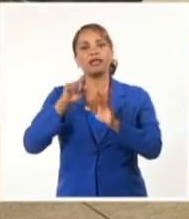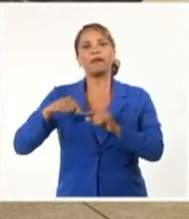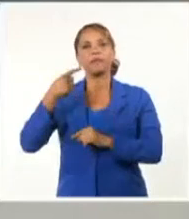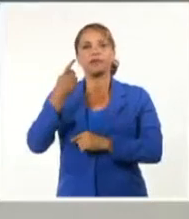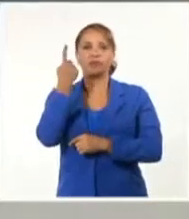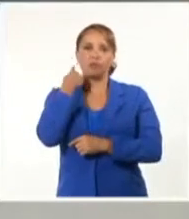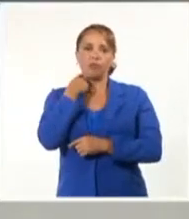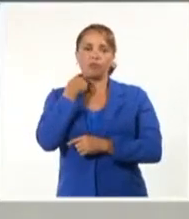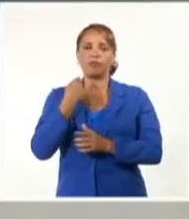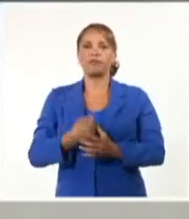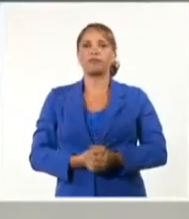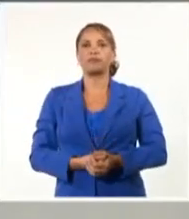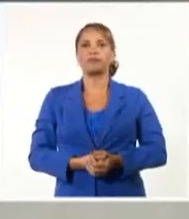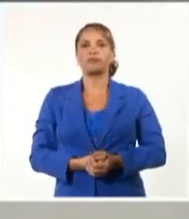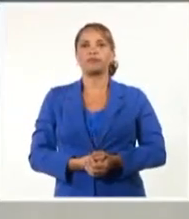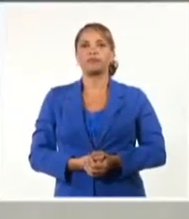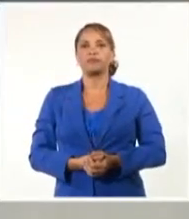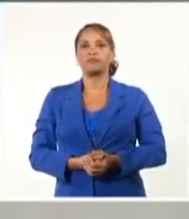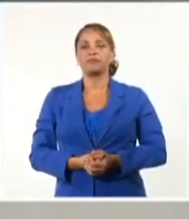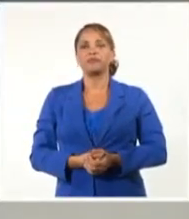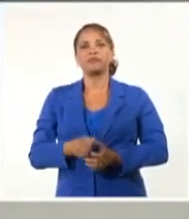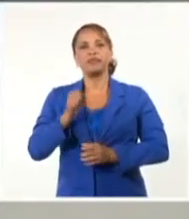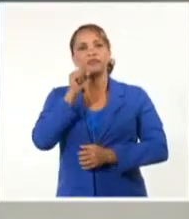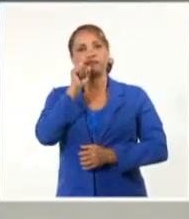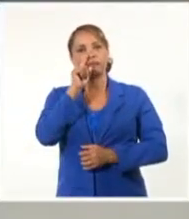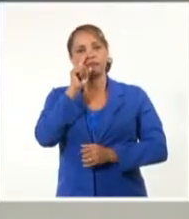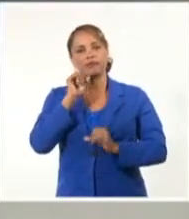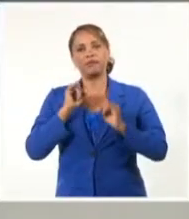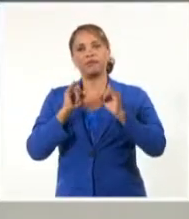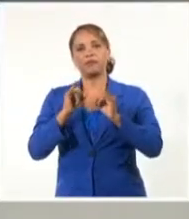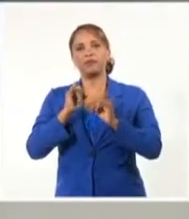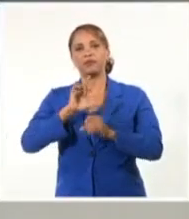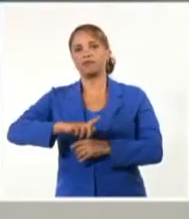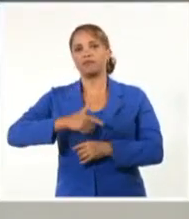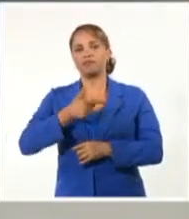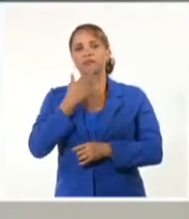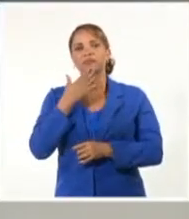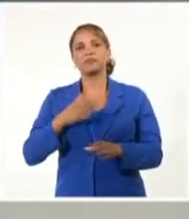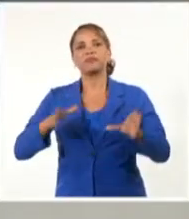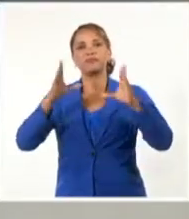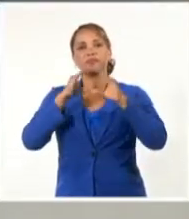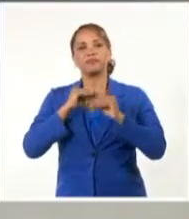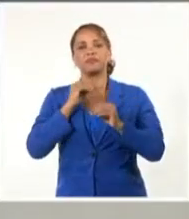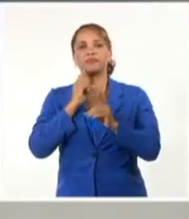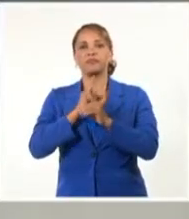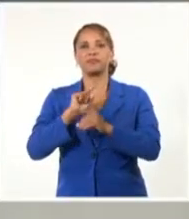año. Y con esta información me despido. Tenga usted muy buenas noches y un excelente fin de semana.